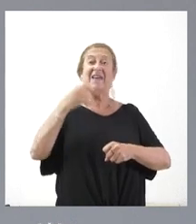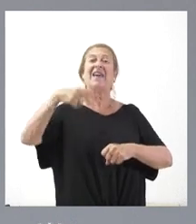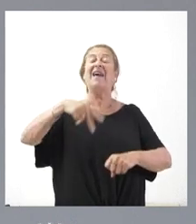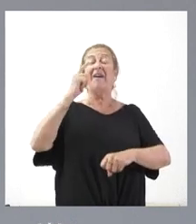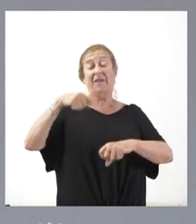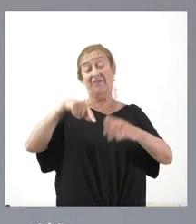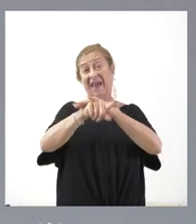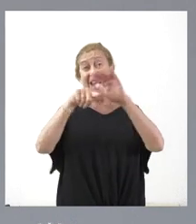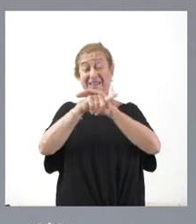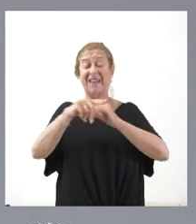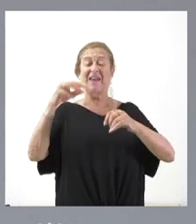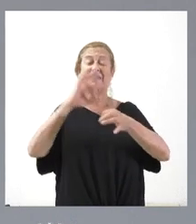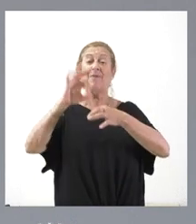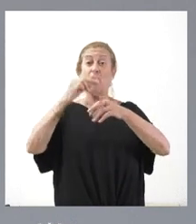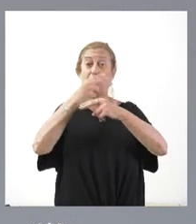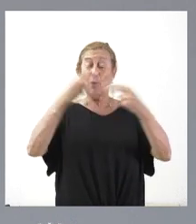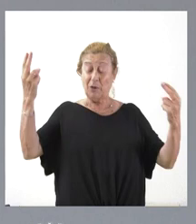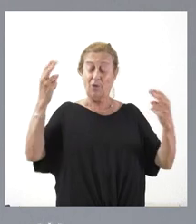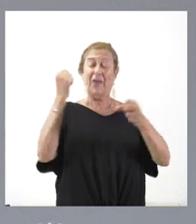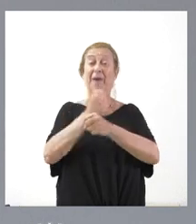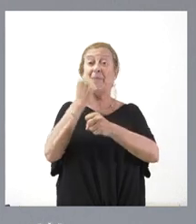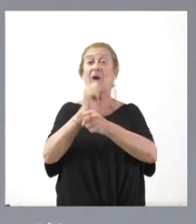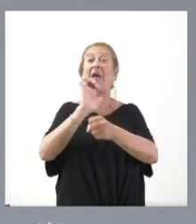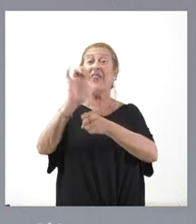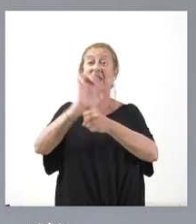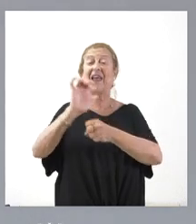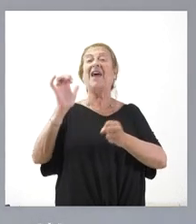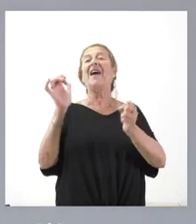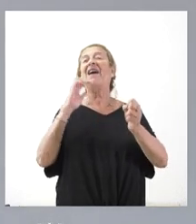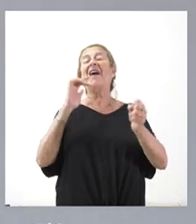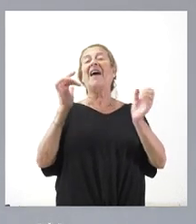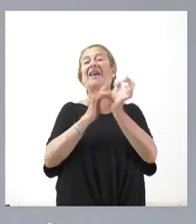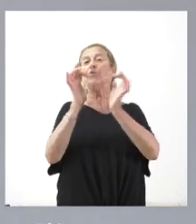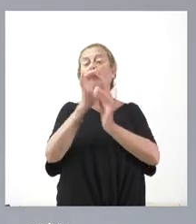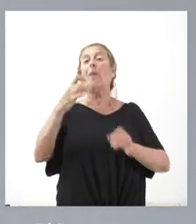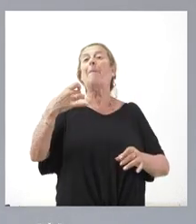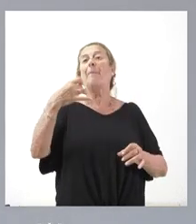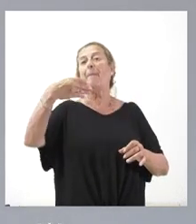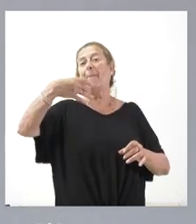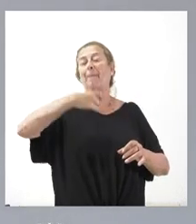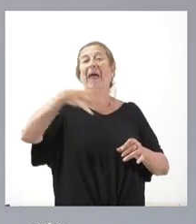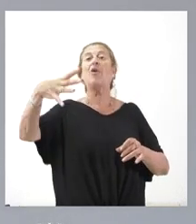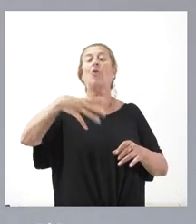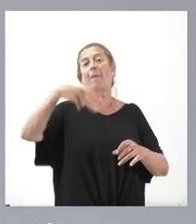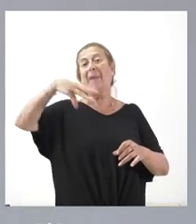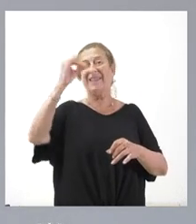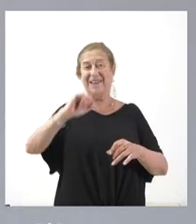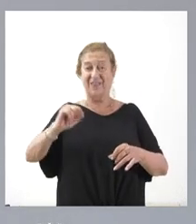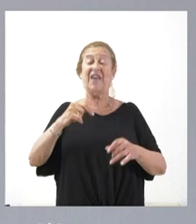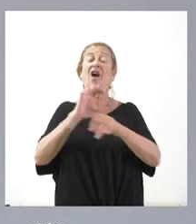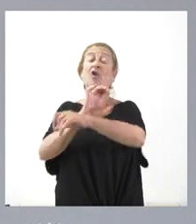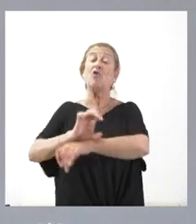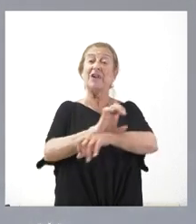Público de Empleo de Castilla y León Ezil a don Jesús Blanco Martínez. En el caso de la Consejería de Movilidad y